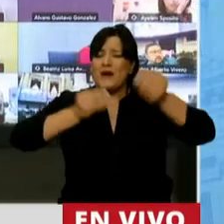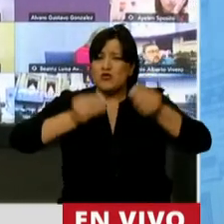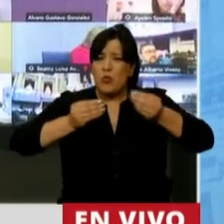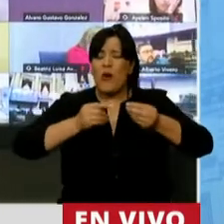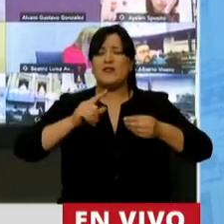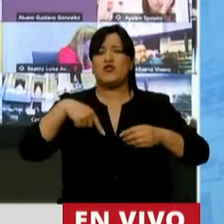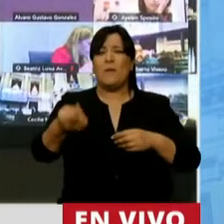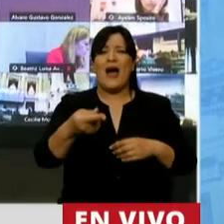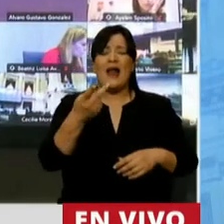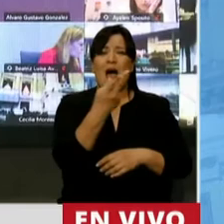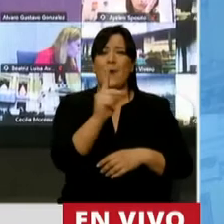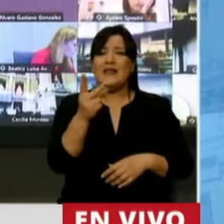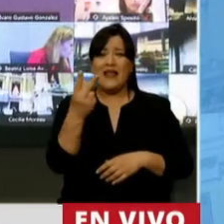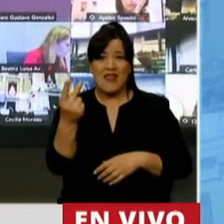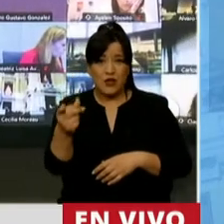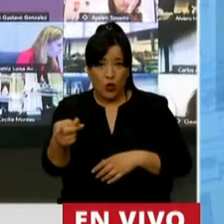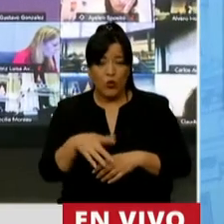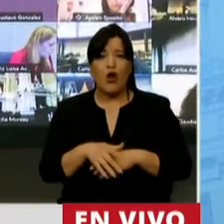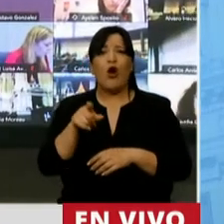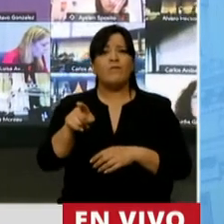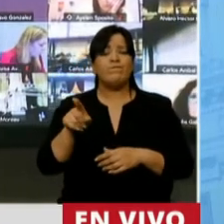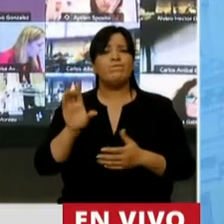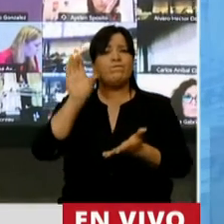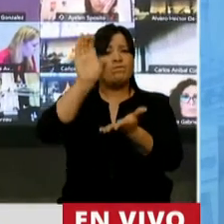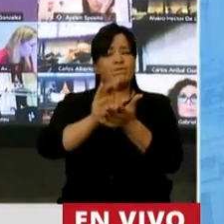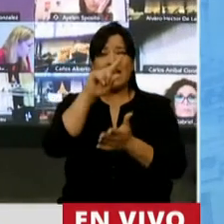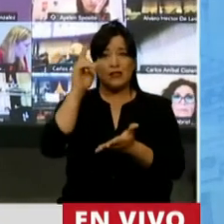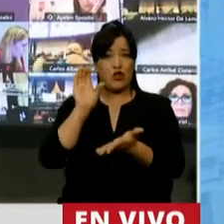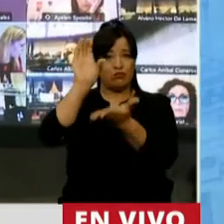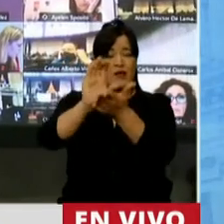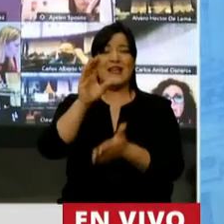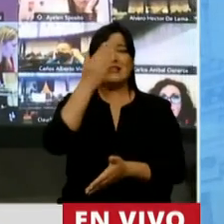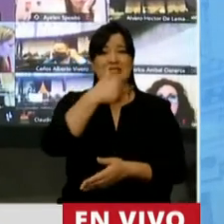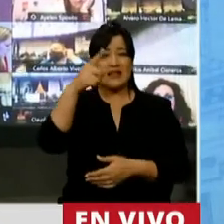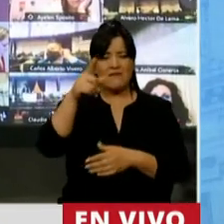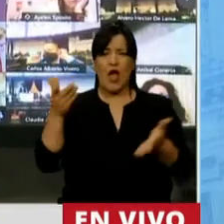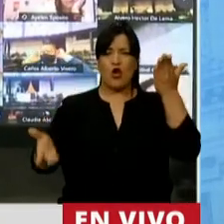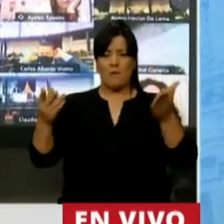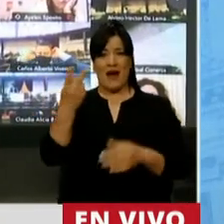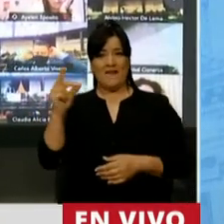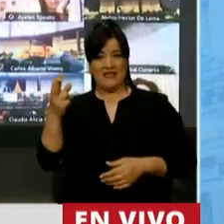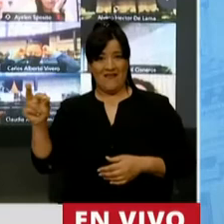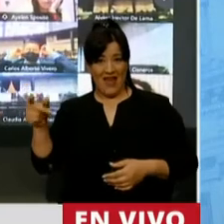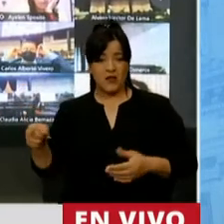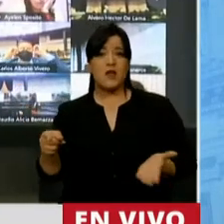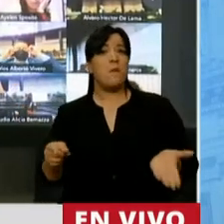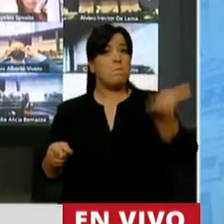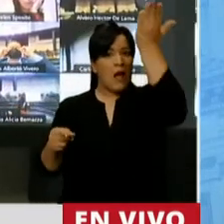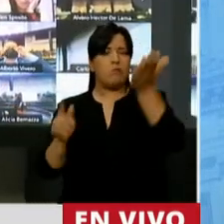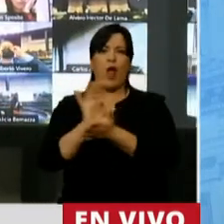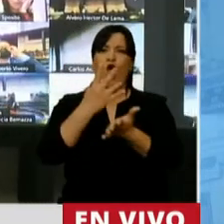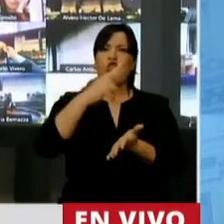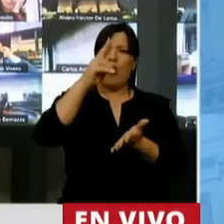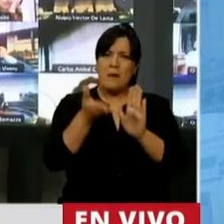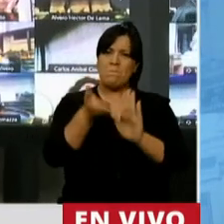para el año 2021 que Nación destinará a Santa Fe serán en comparación con el año 2020 más que el doble?